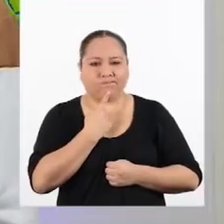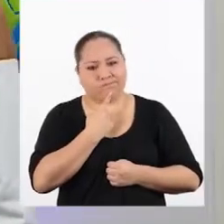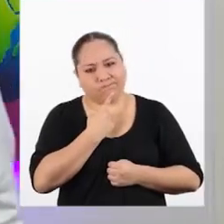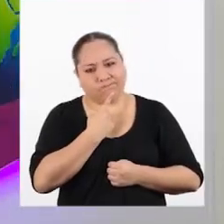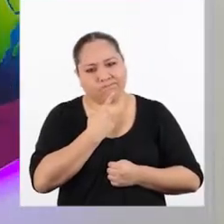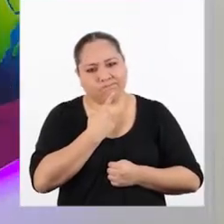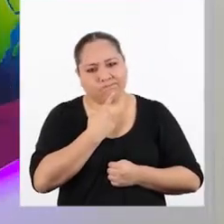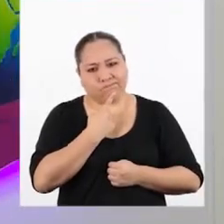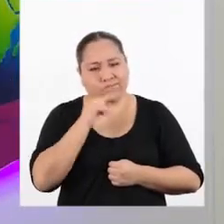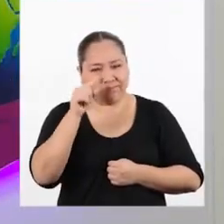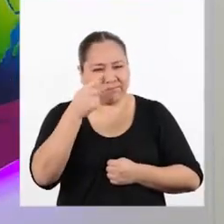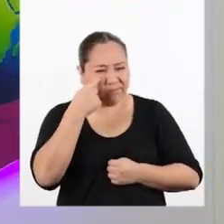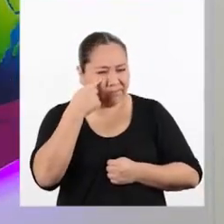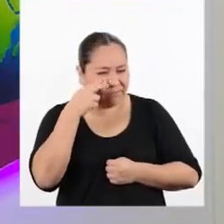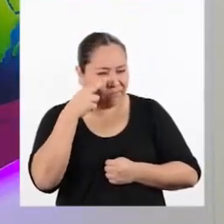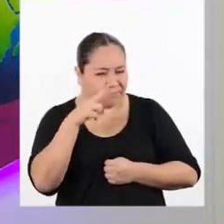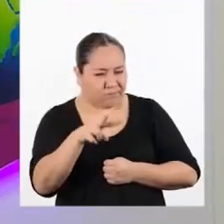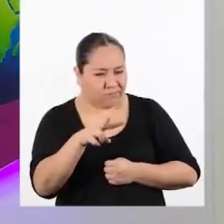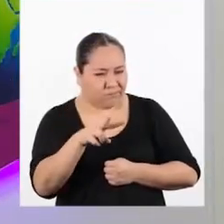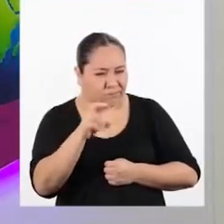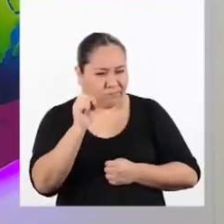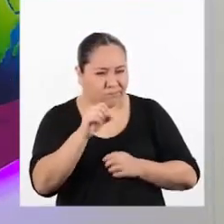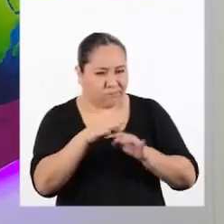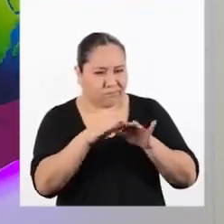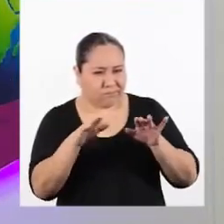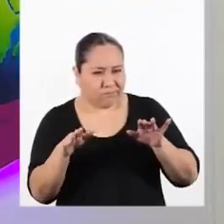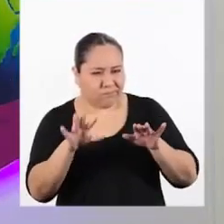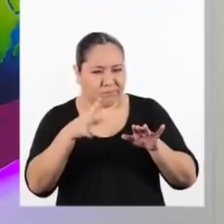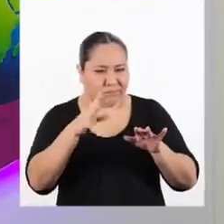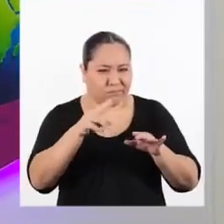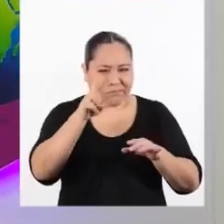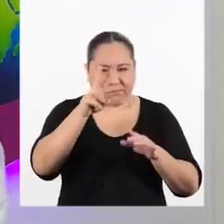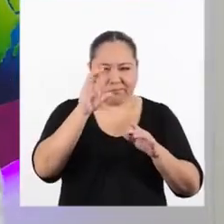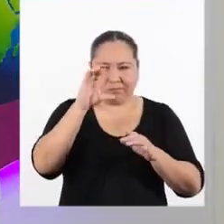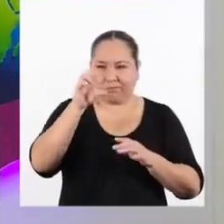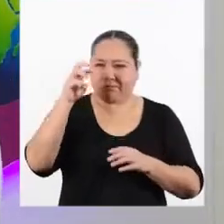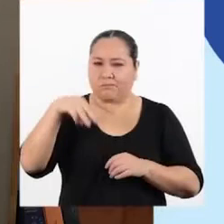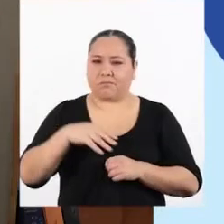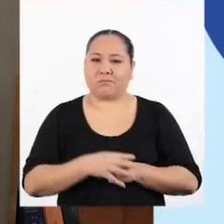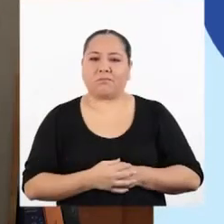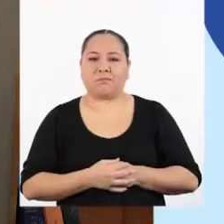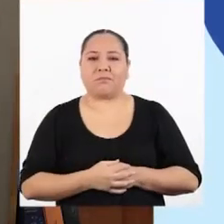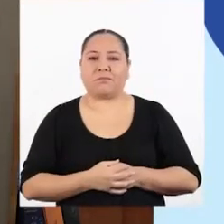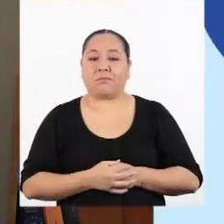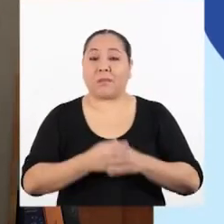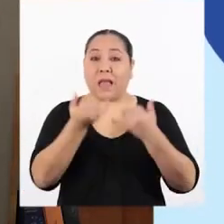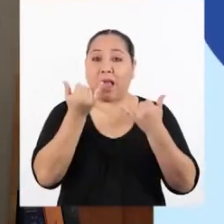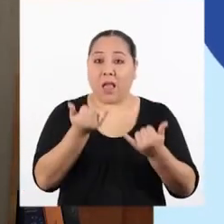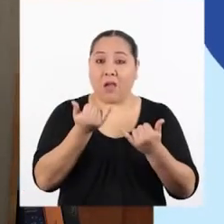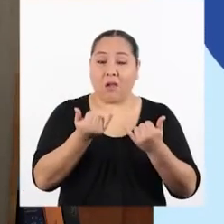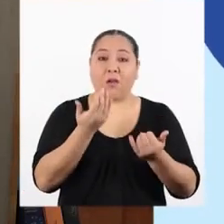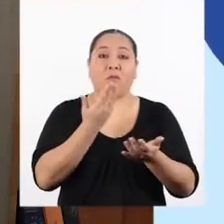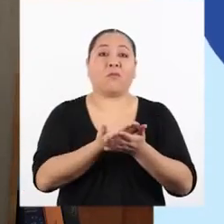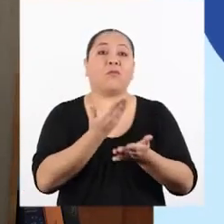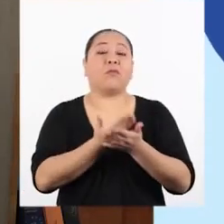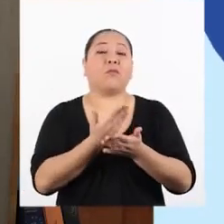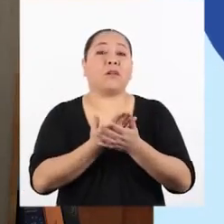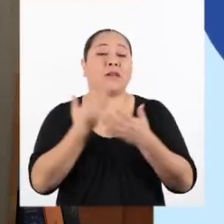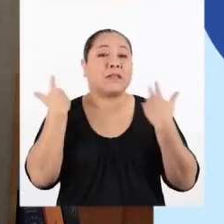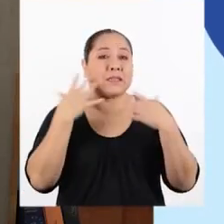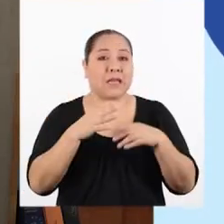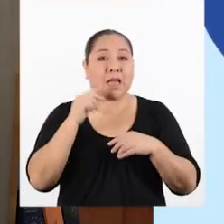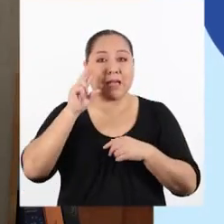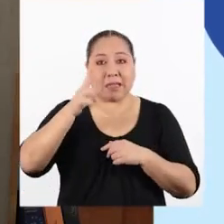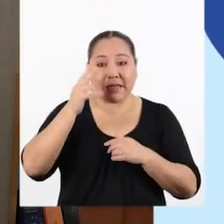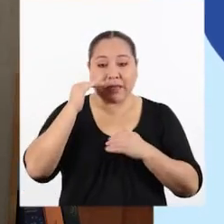A ojo de buen cubero, se desplazó unos dos centímetros. Y ahora, que hemos cumplido con